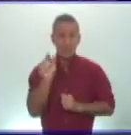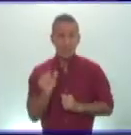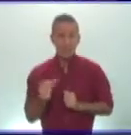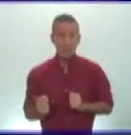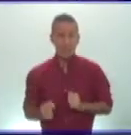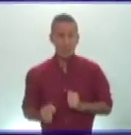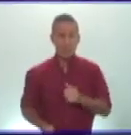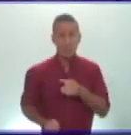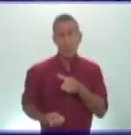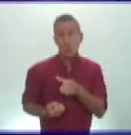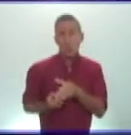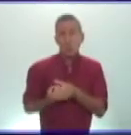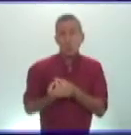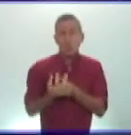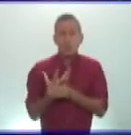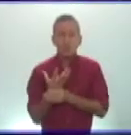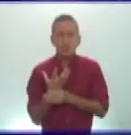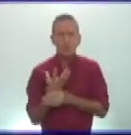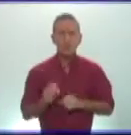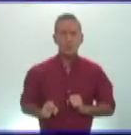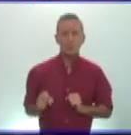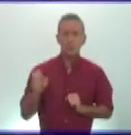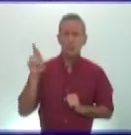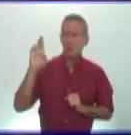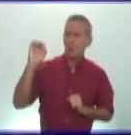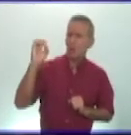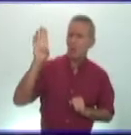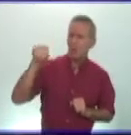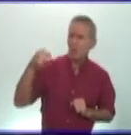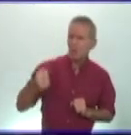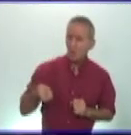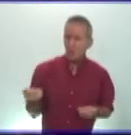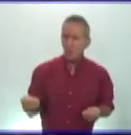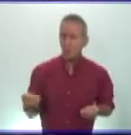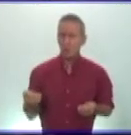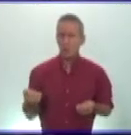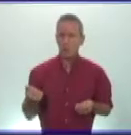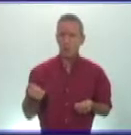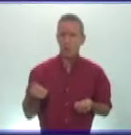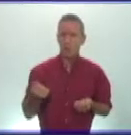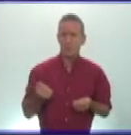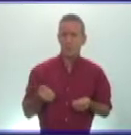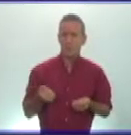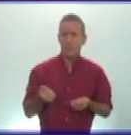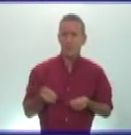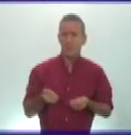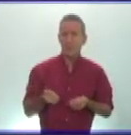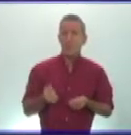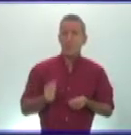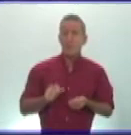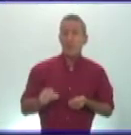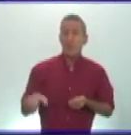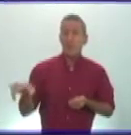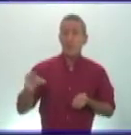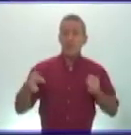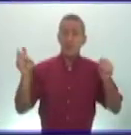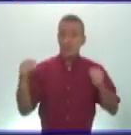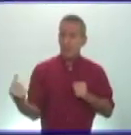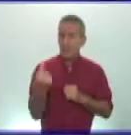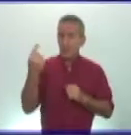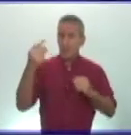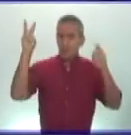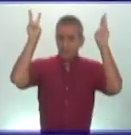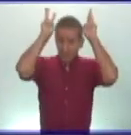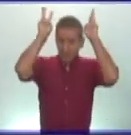los hermanos rómulo y remo fundaron la ciudad de roma hacia el año 753 antes de cristo y rómulo sería el primero de sus siete